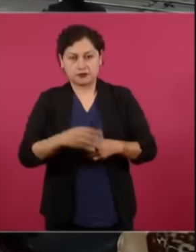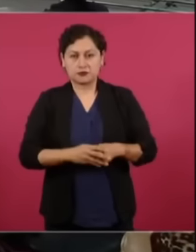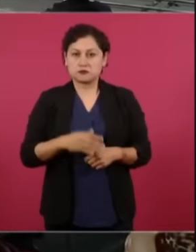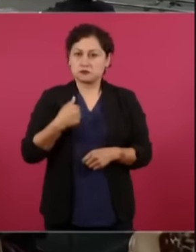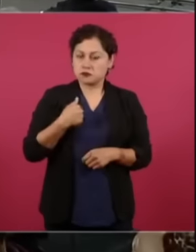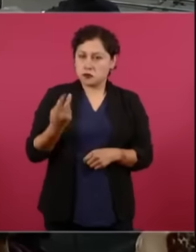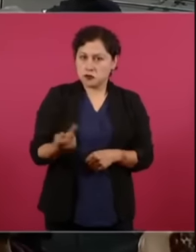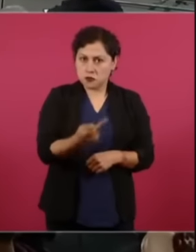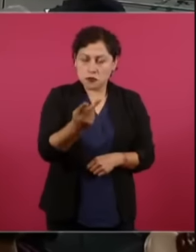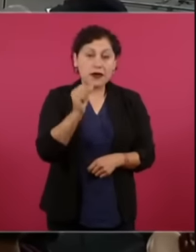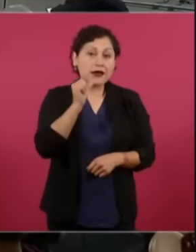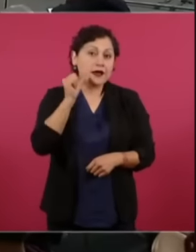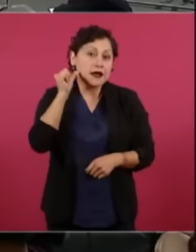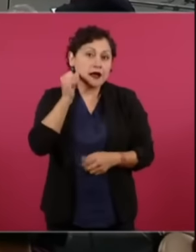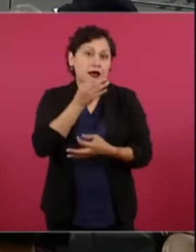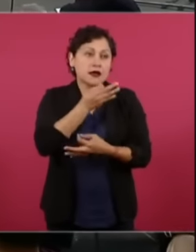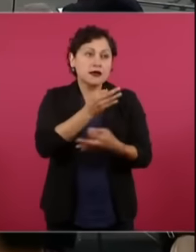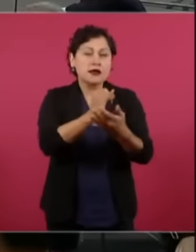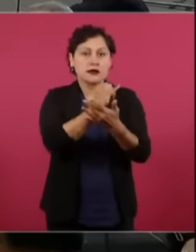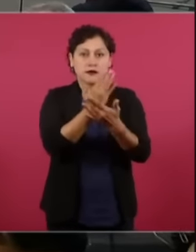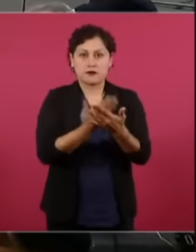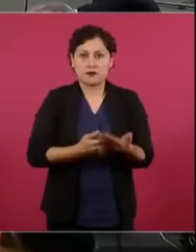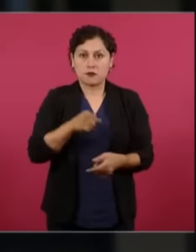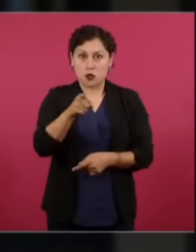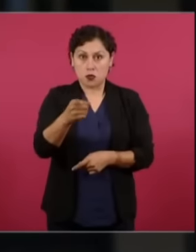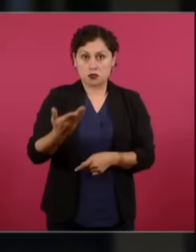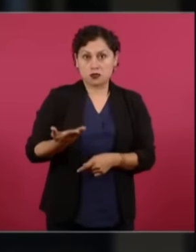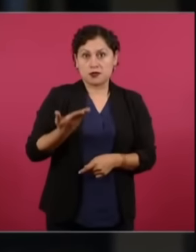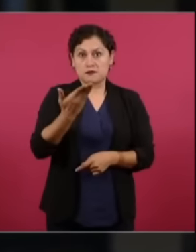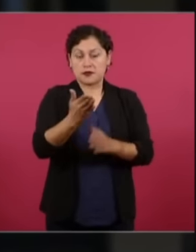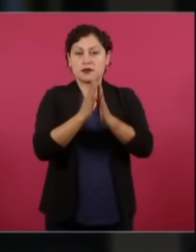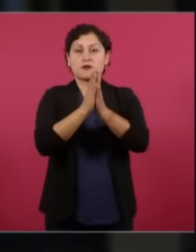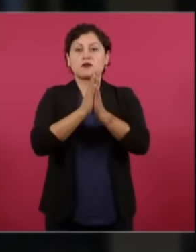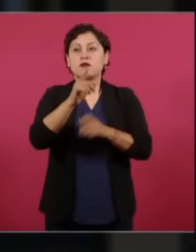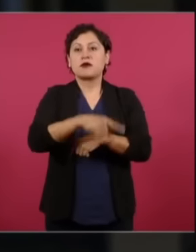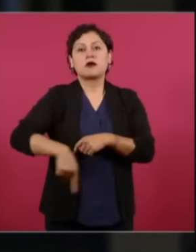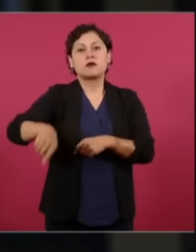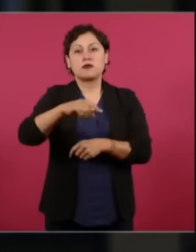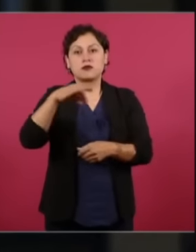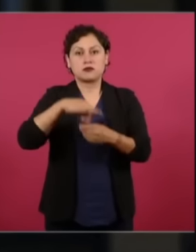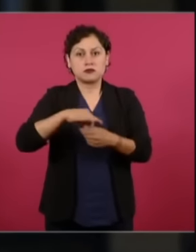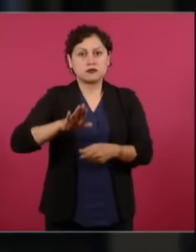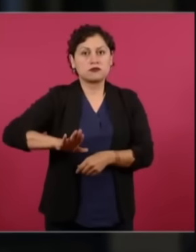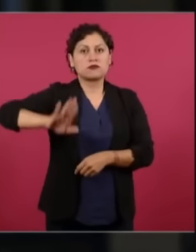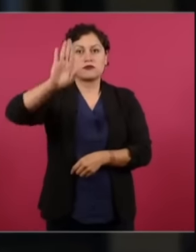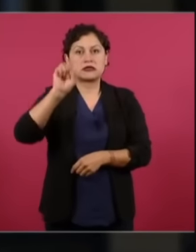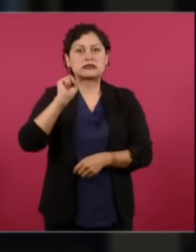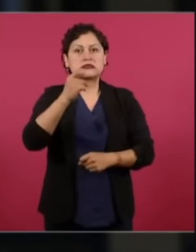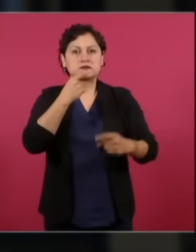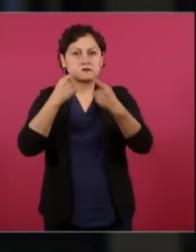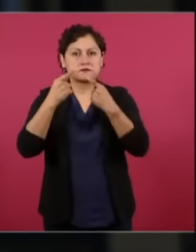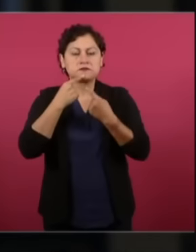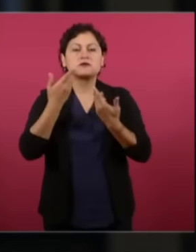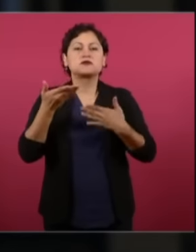día de ayer, además de pedir una votación a mano alzada para hablar de la reforma al Poder Judicial, también llamó la